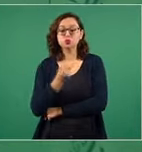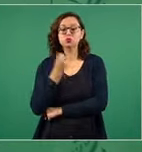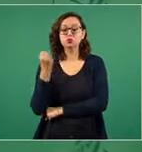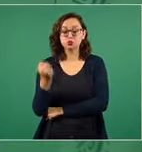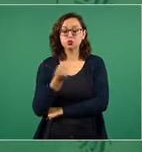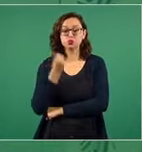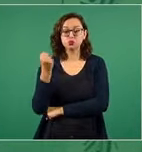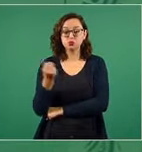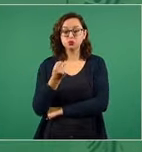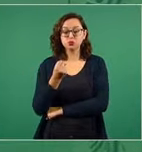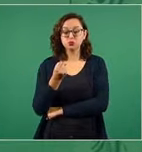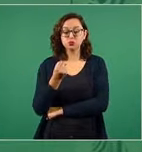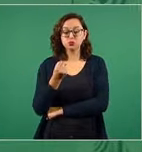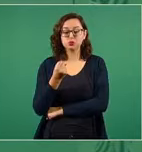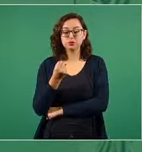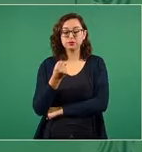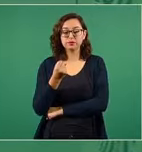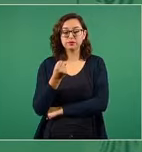estamos